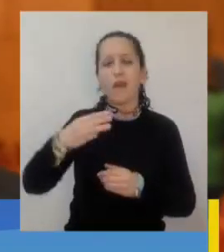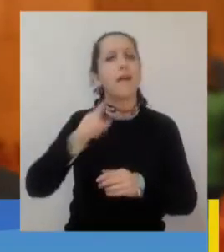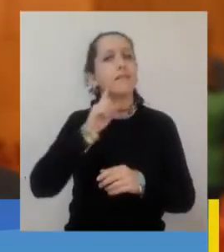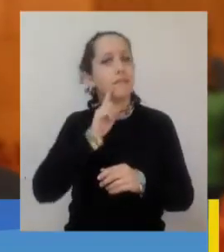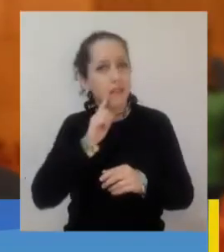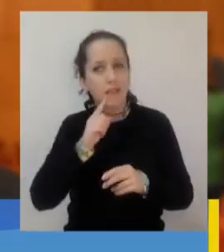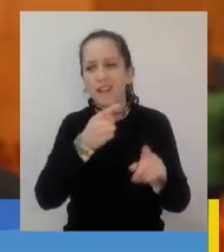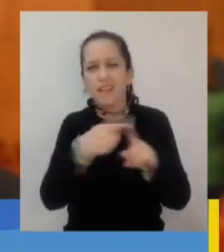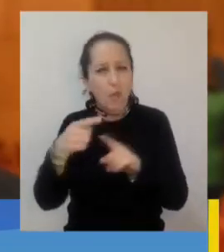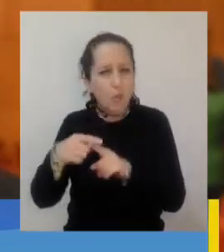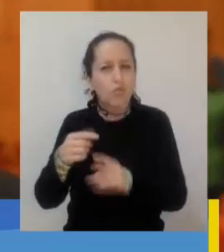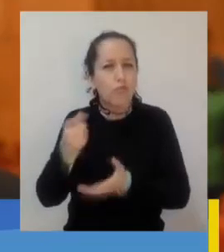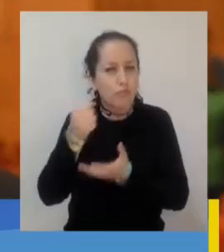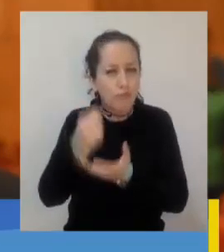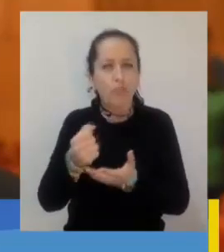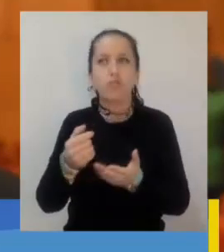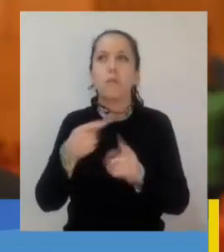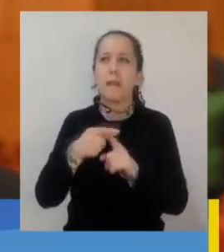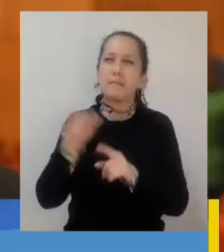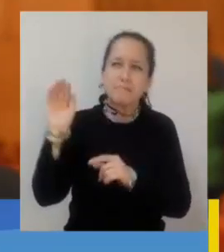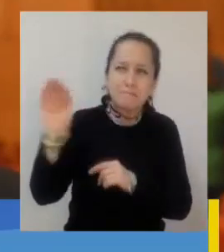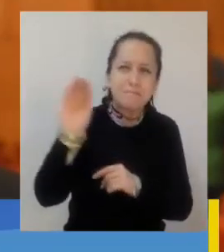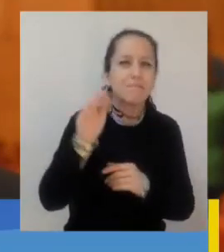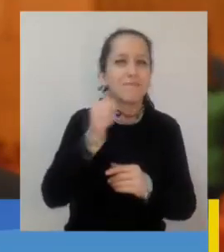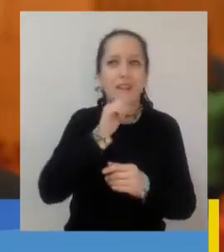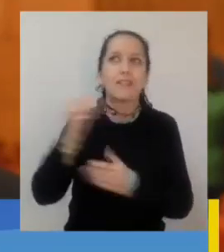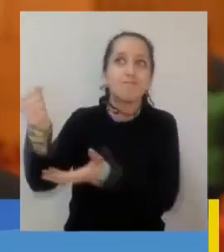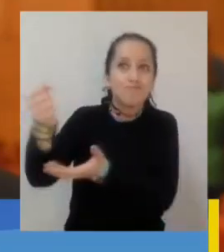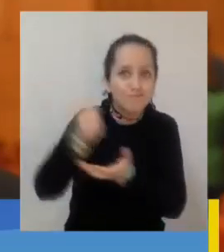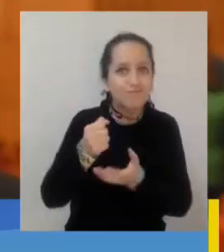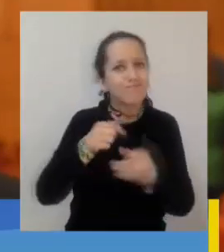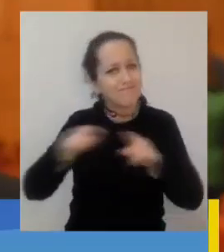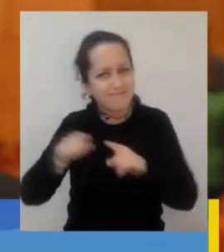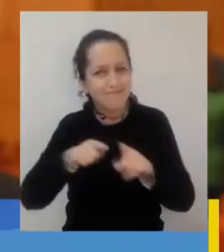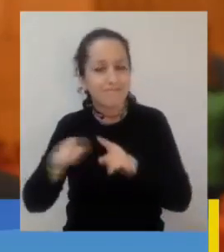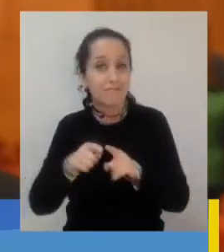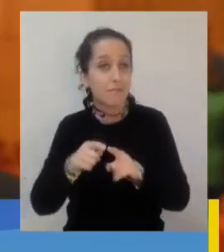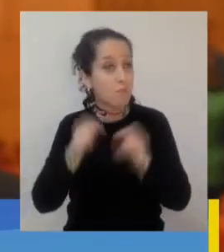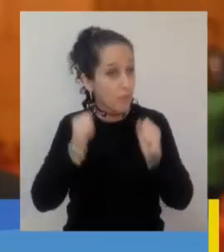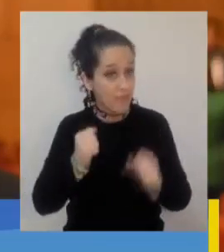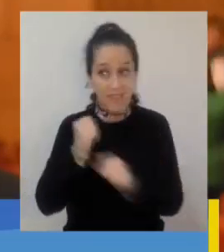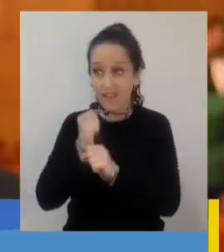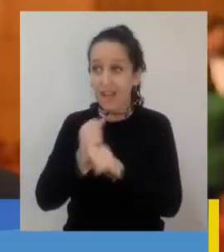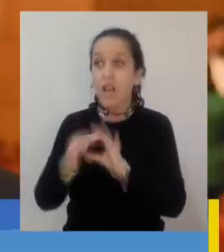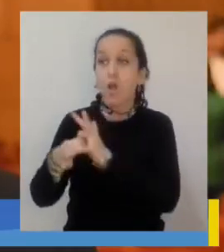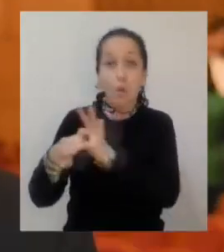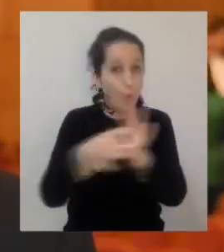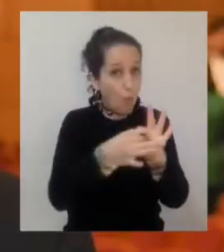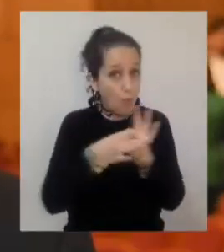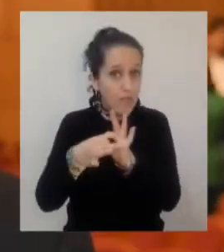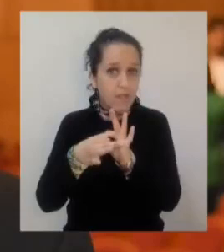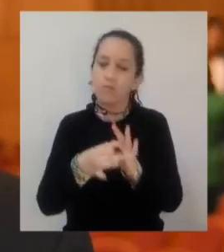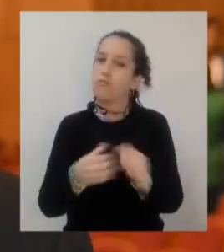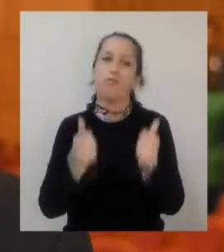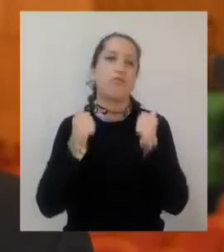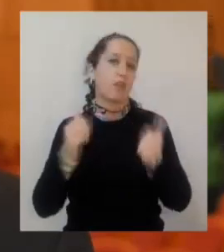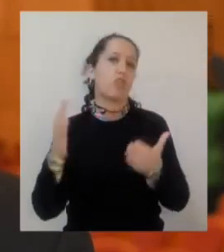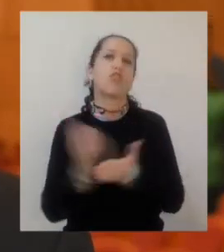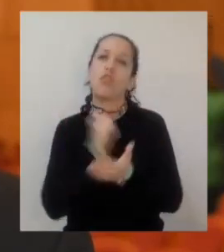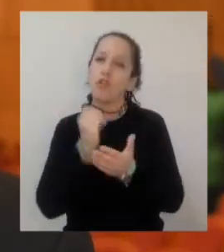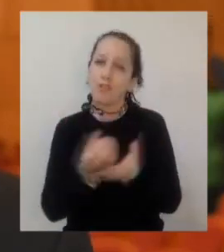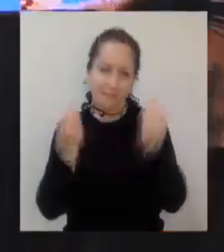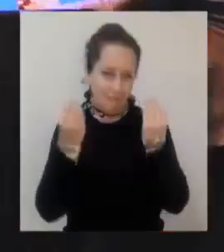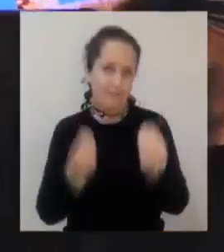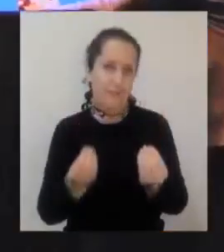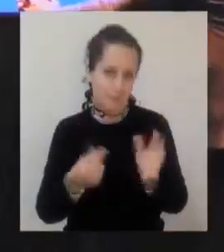de tocar otras puertas para conseguir esos dineros, acá si somos capaces de trabajar de manera unida, estos son los buenos resultados que podemos